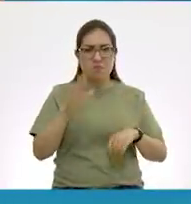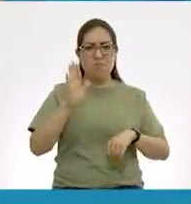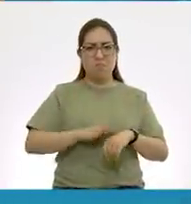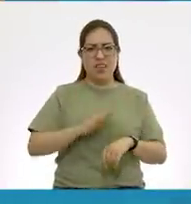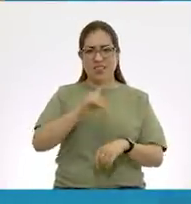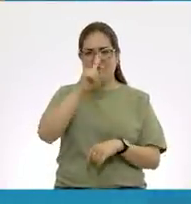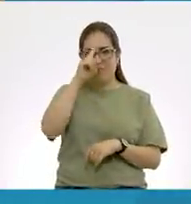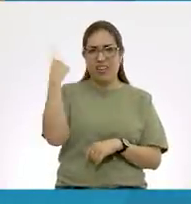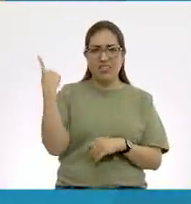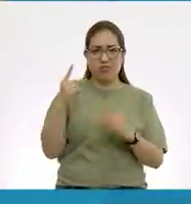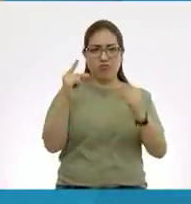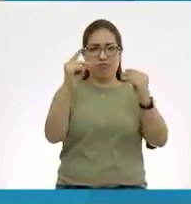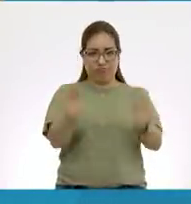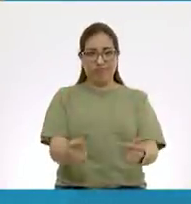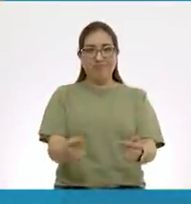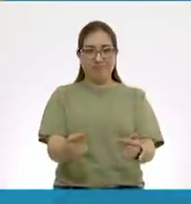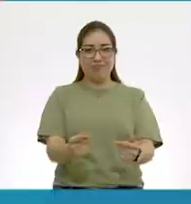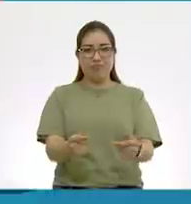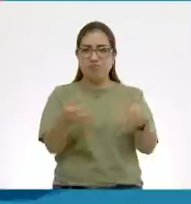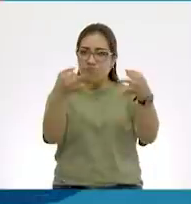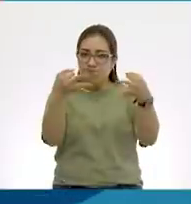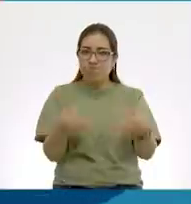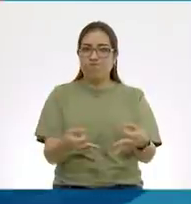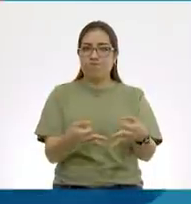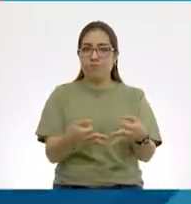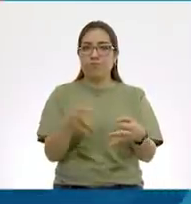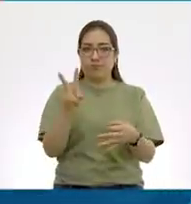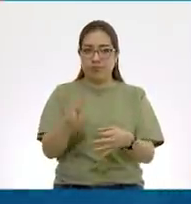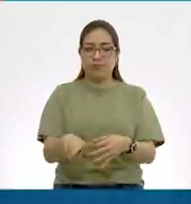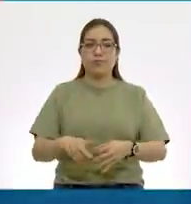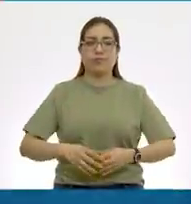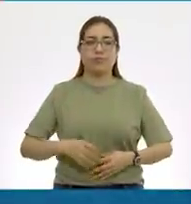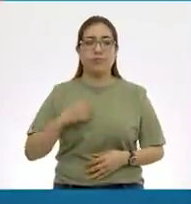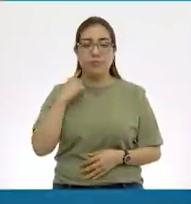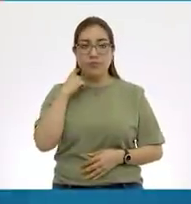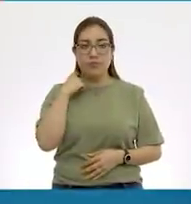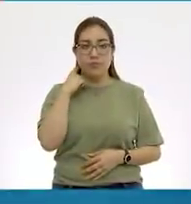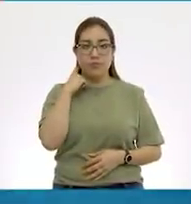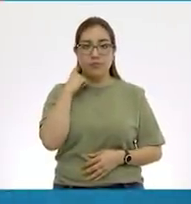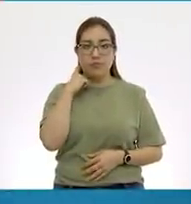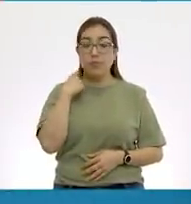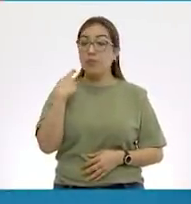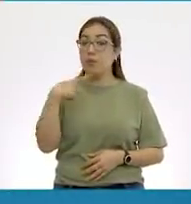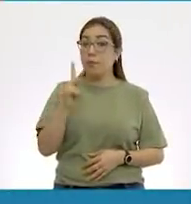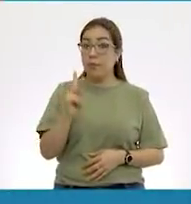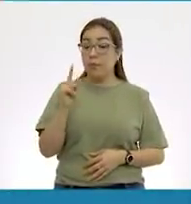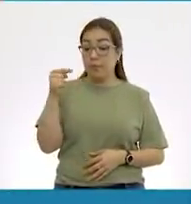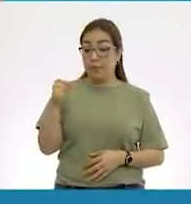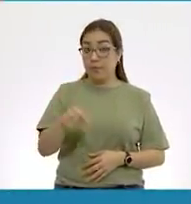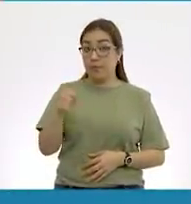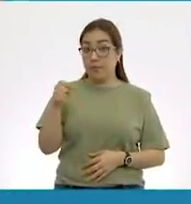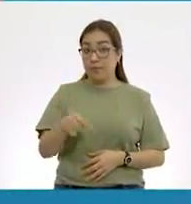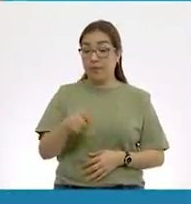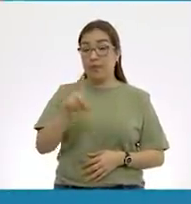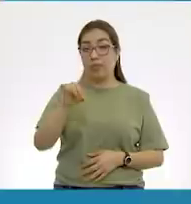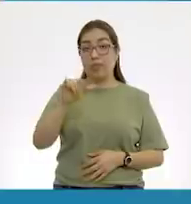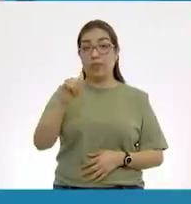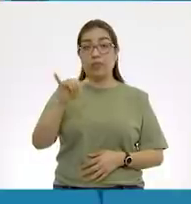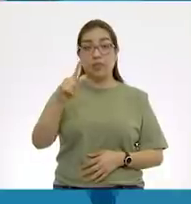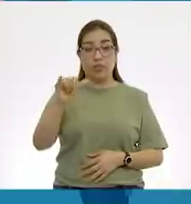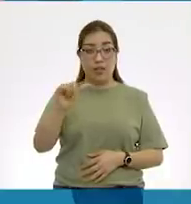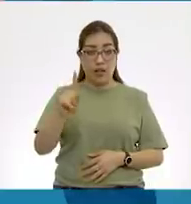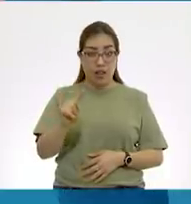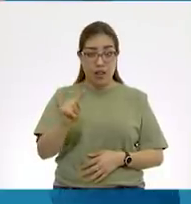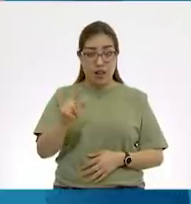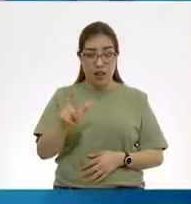inmediata prácticamente. Y muy exacta. Y muy exacta además. Pero el reloj digital tiene una característica,